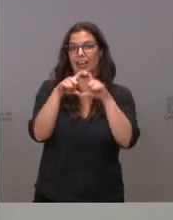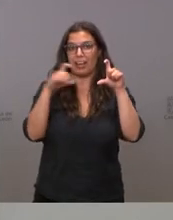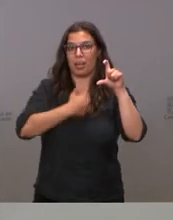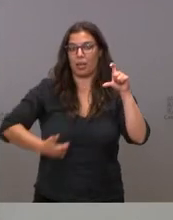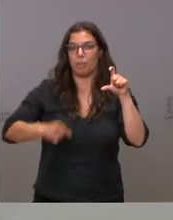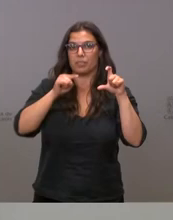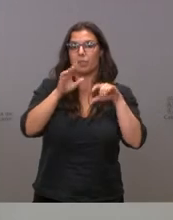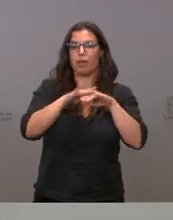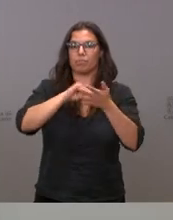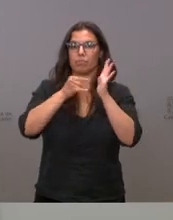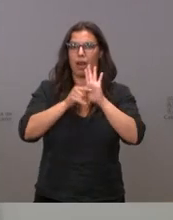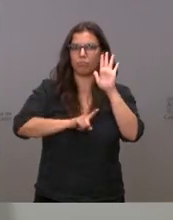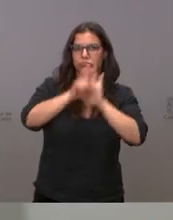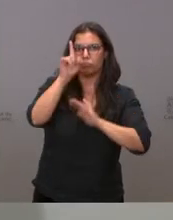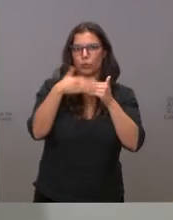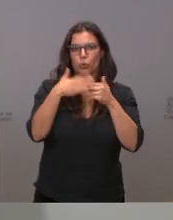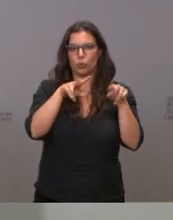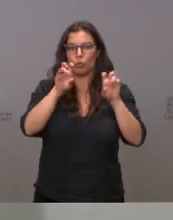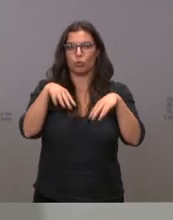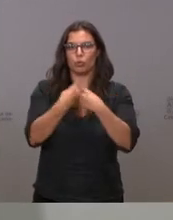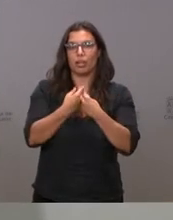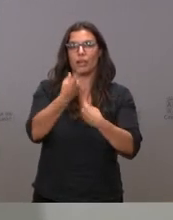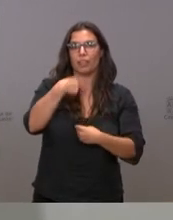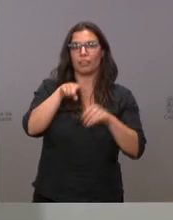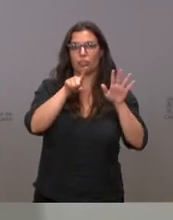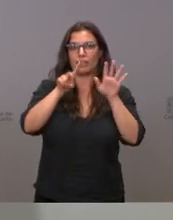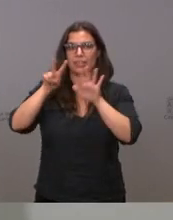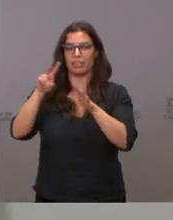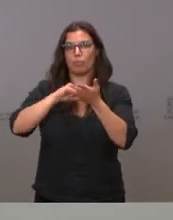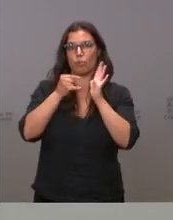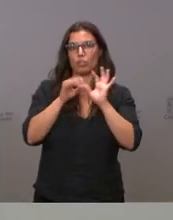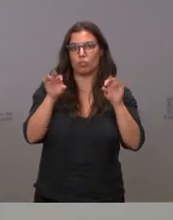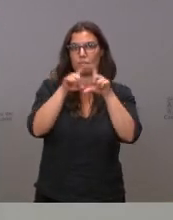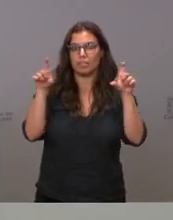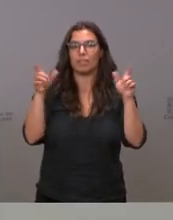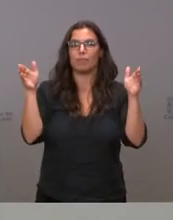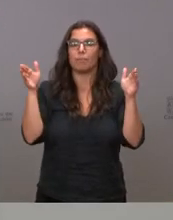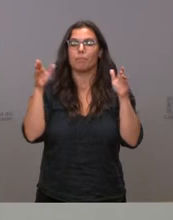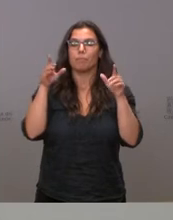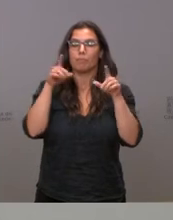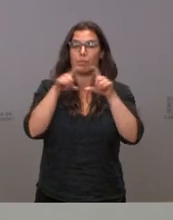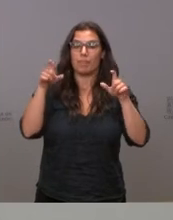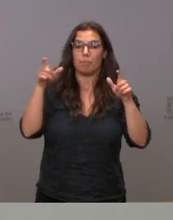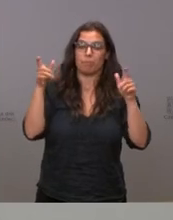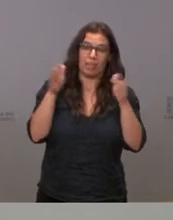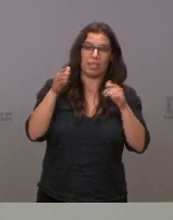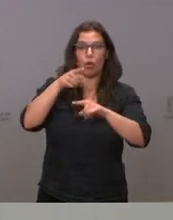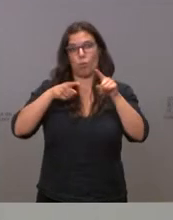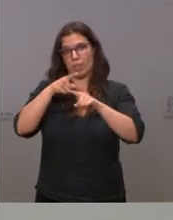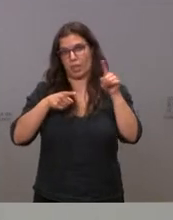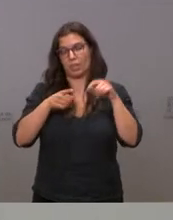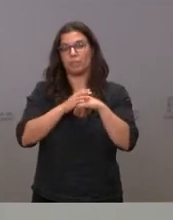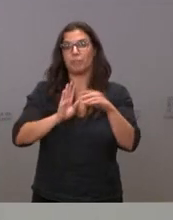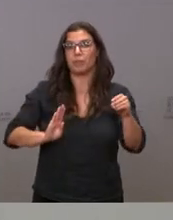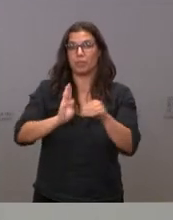crecimiento innovador. Un total de 167 proyectos empresariales de pymes o empresas de mediana capitalización, con una